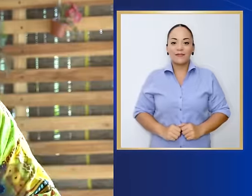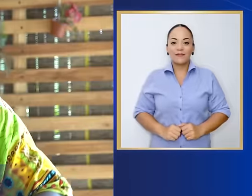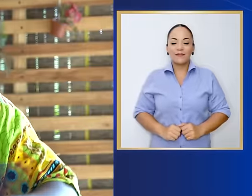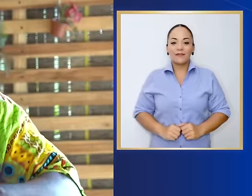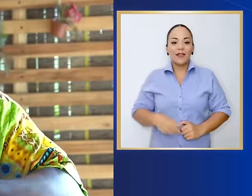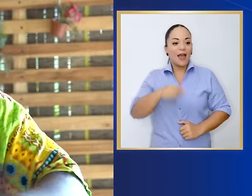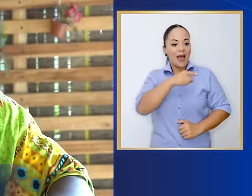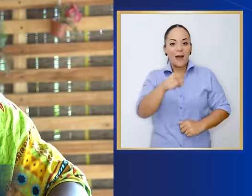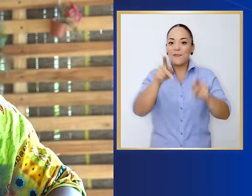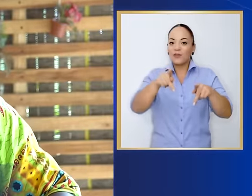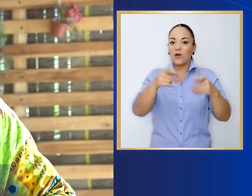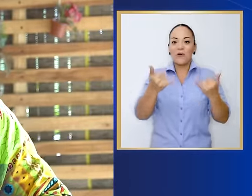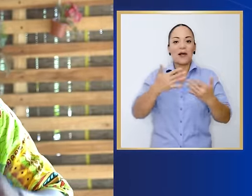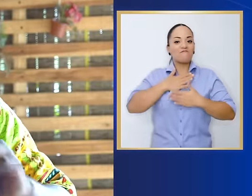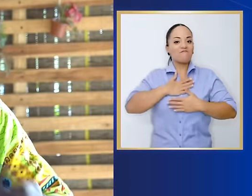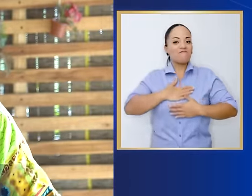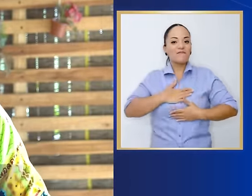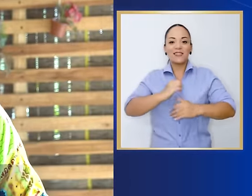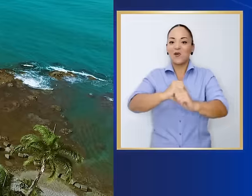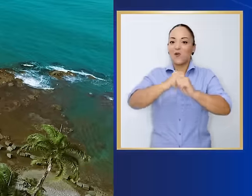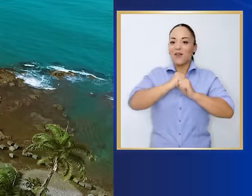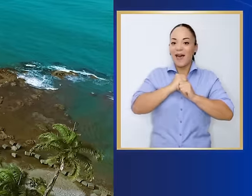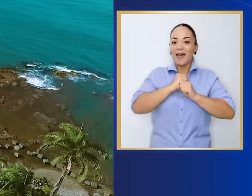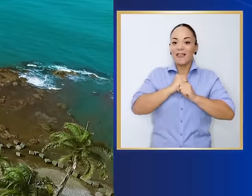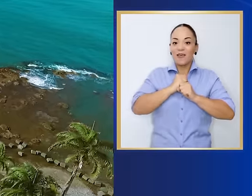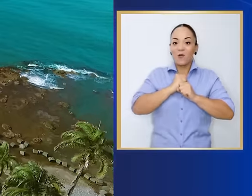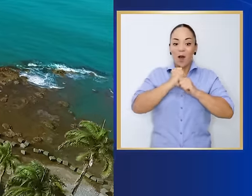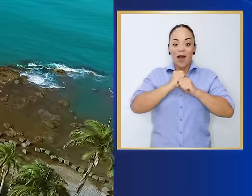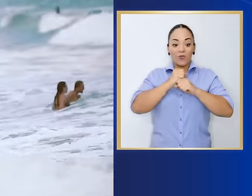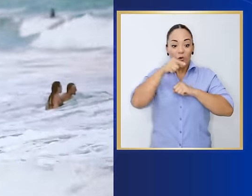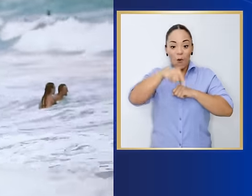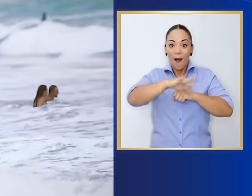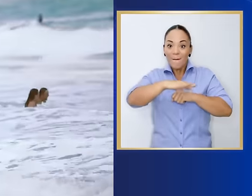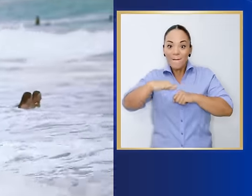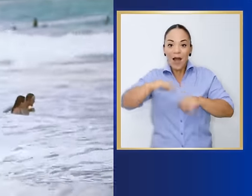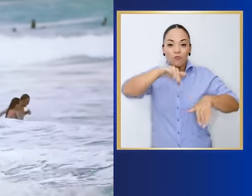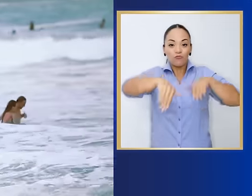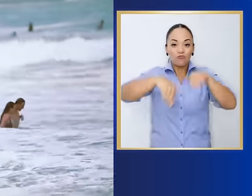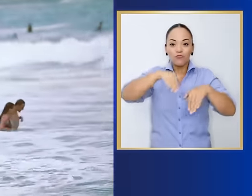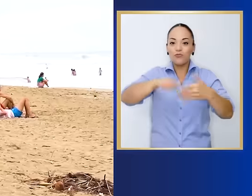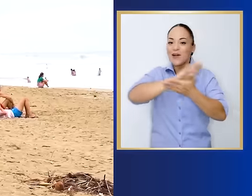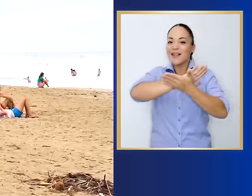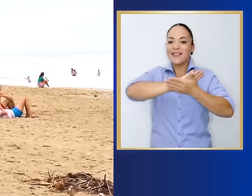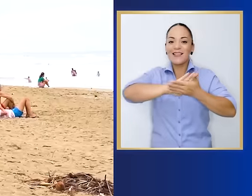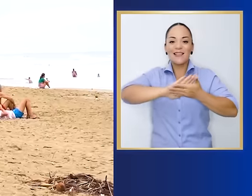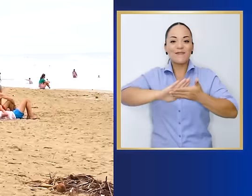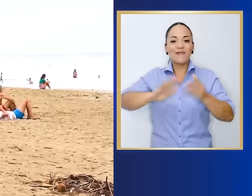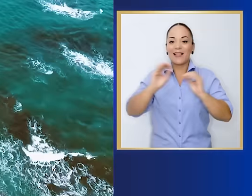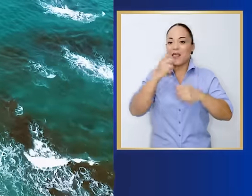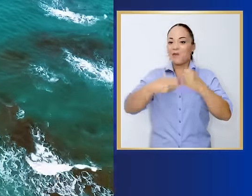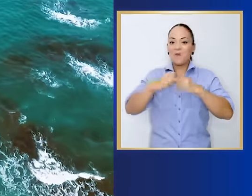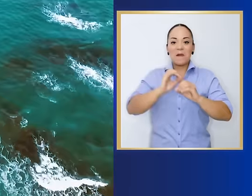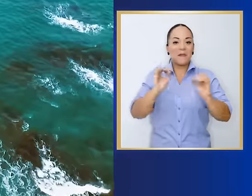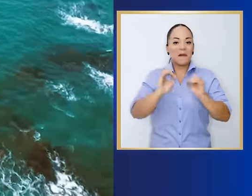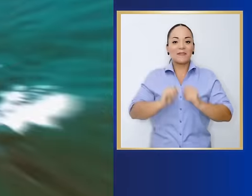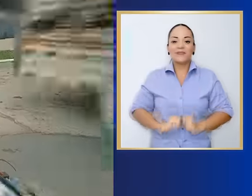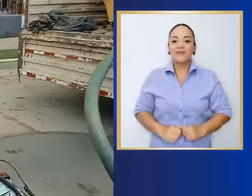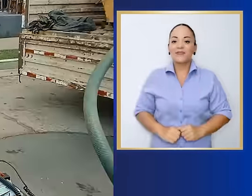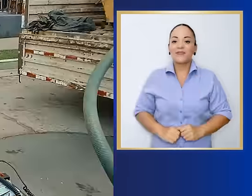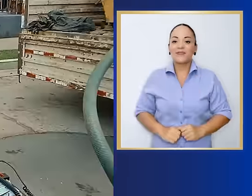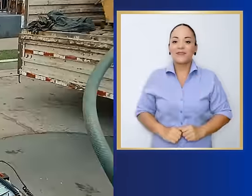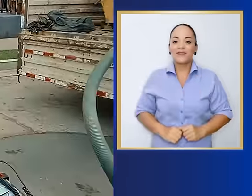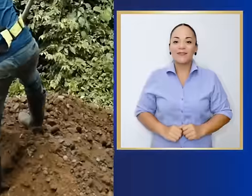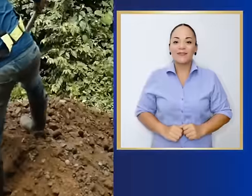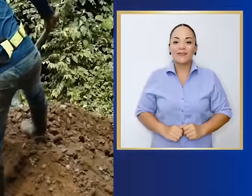Ellos pueden tener la plena tranquilidad y seguridad que cuando se meten al mar va a haber agua limpia, o no van a tener ningún problema con eso.